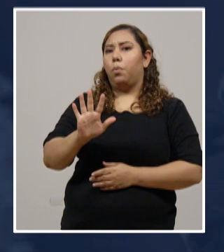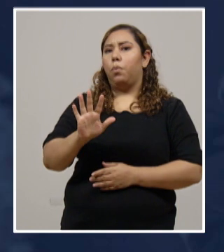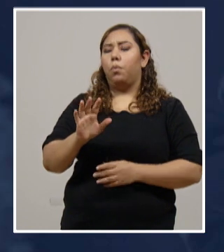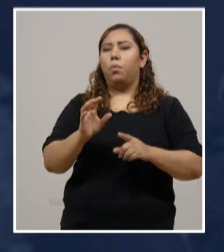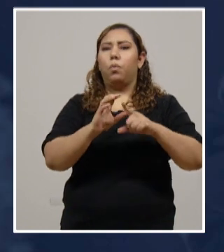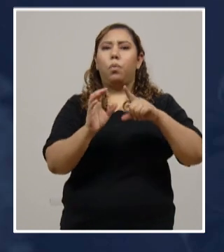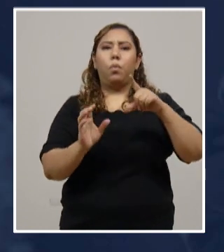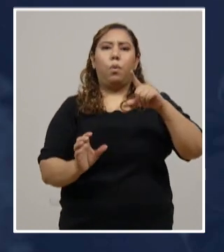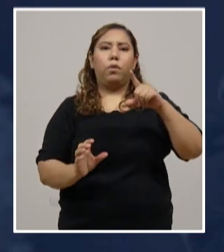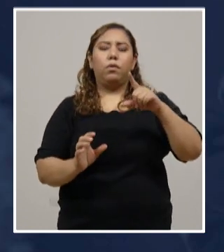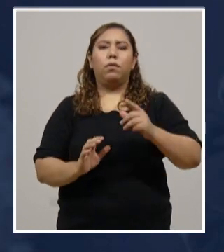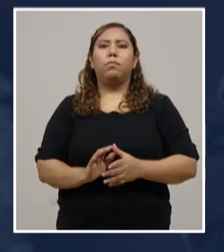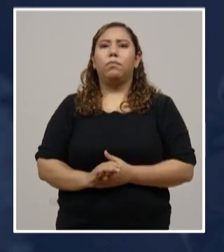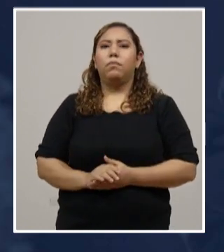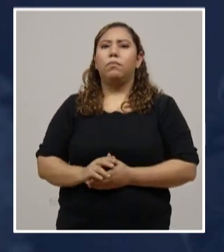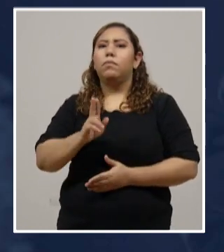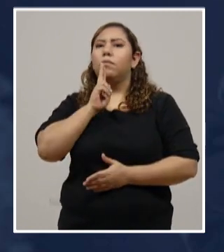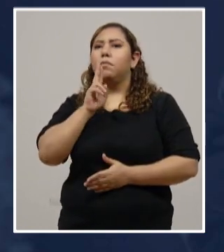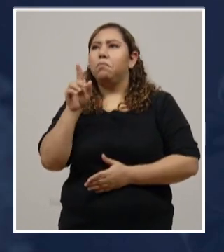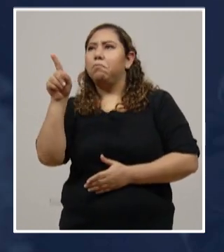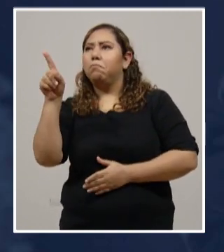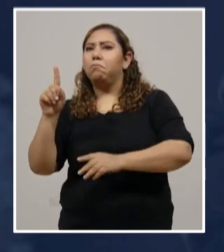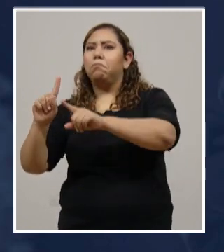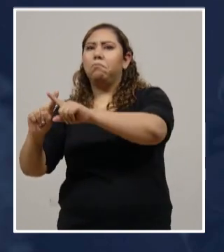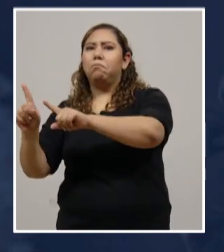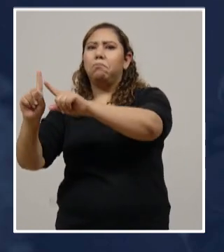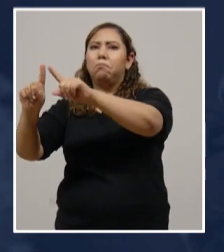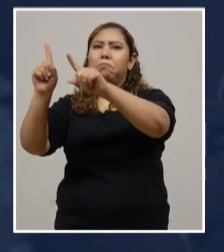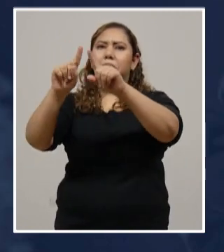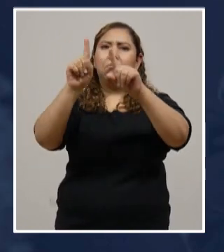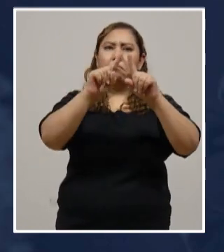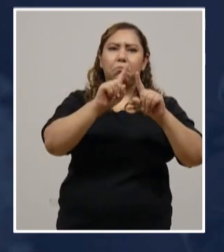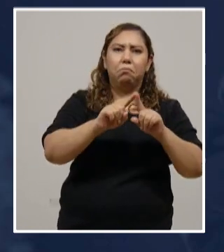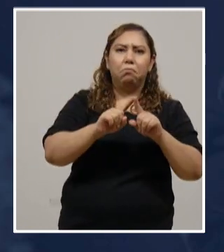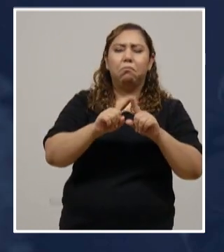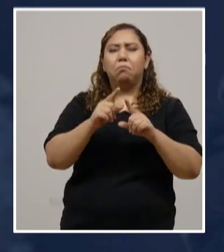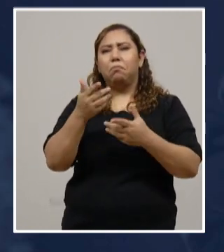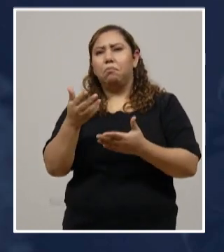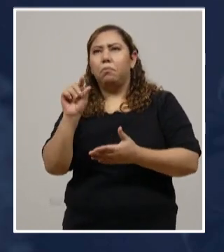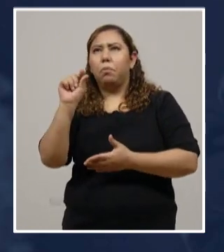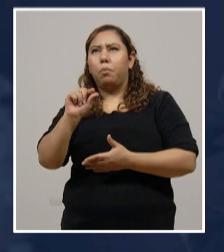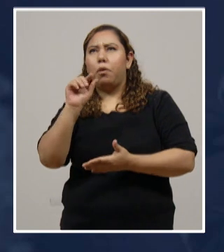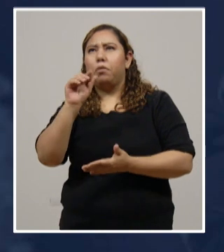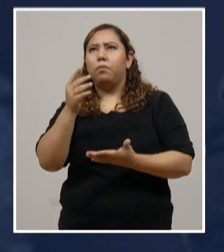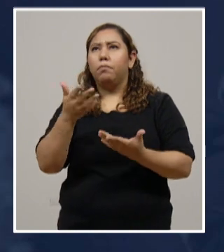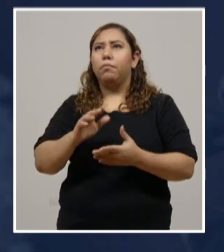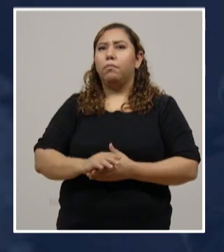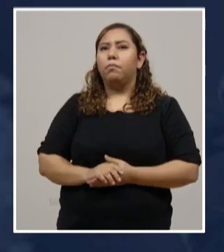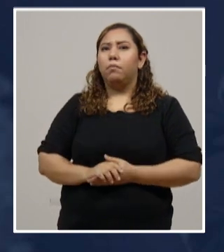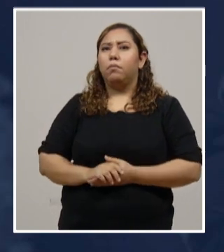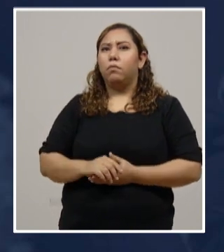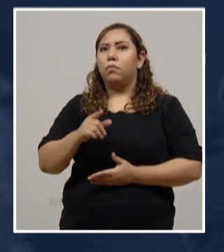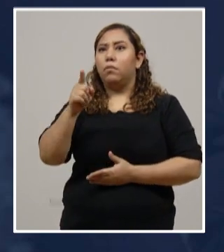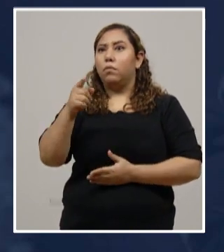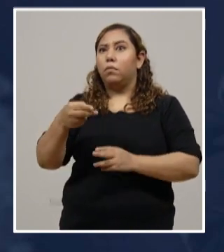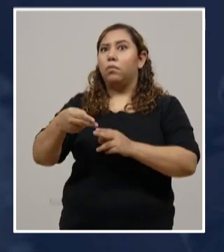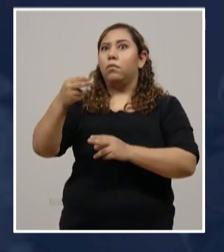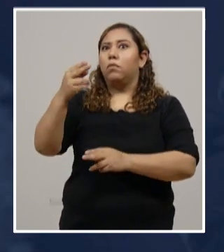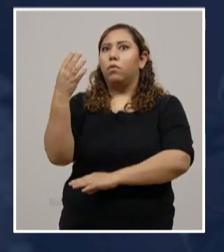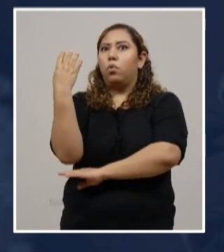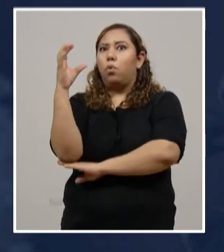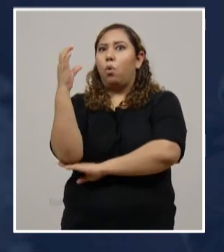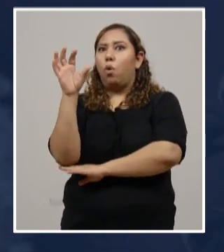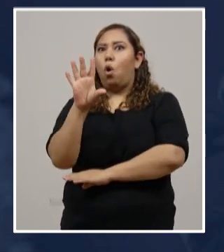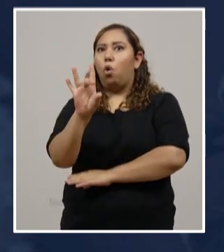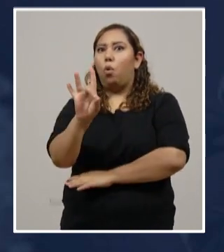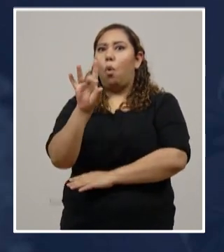de Cortés. El resto de departamentos podemos ver que tiene un número bastante elevado, lo que es el departamento de Colón con